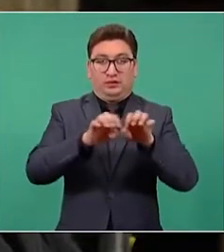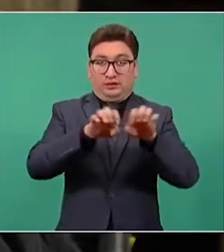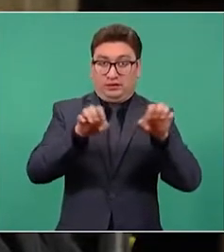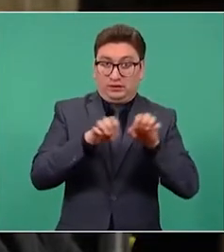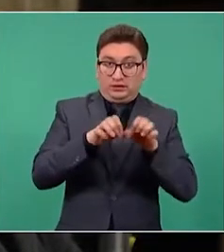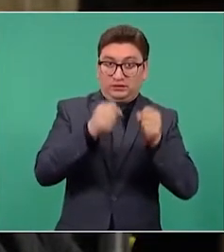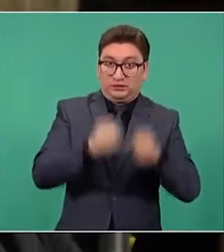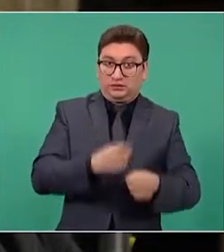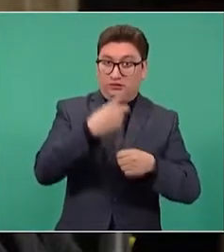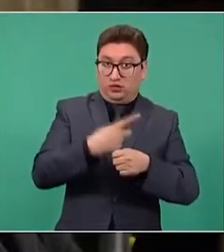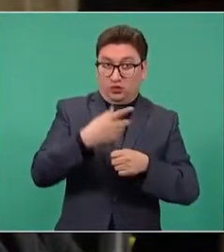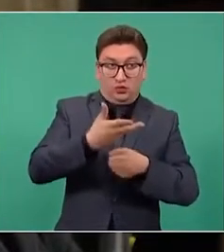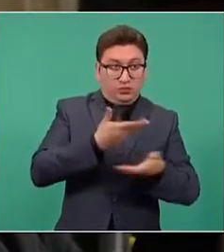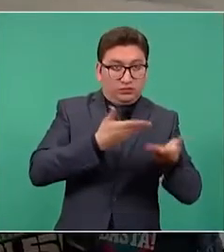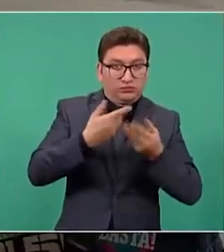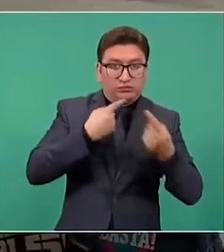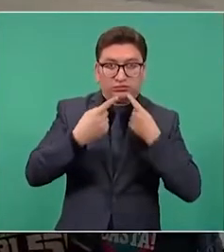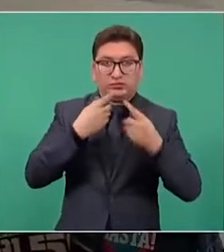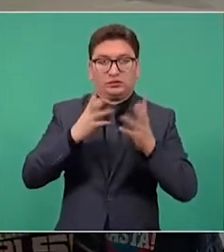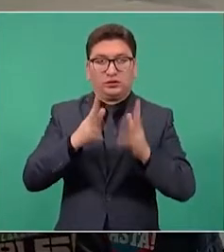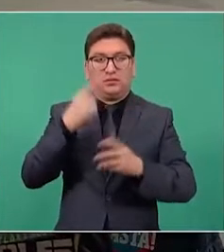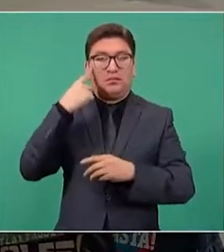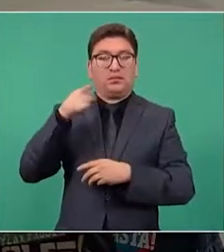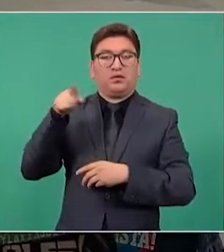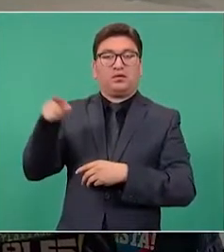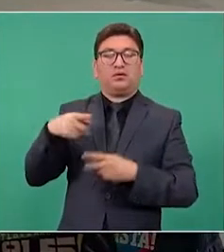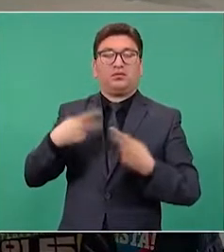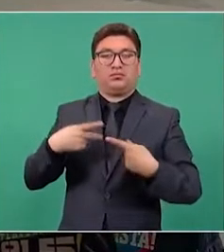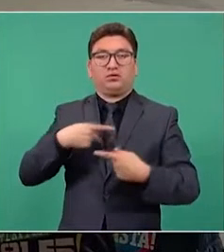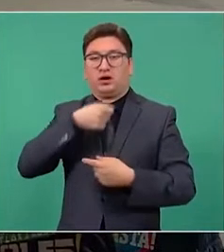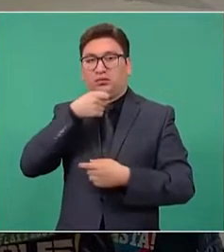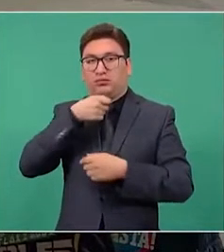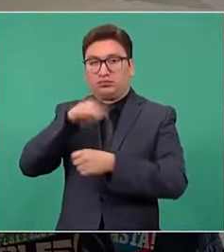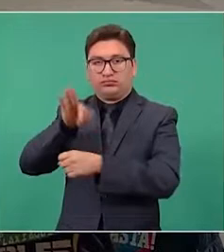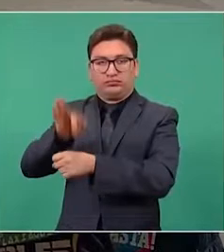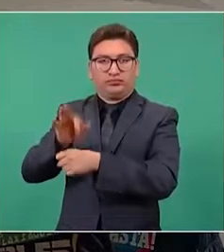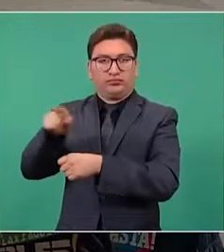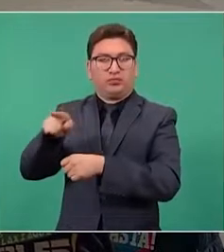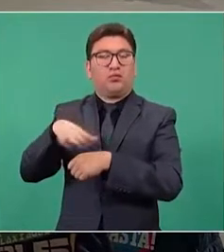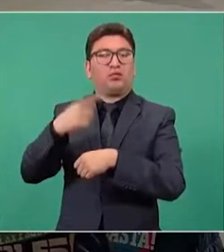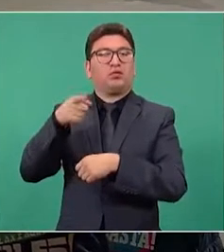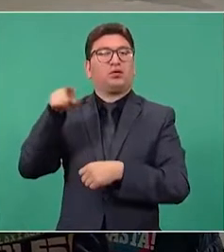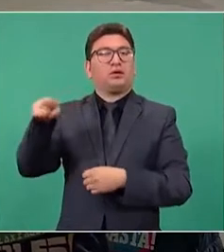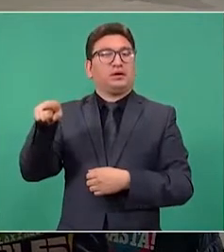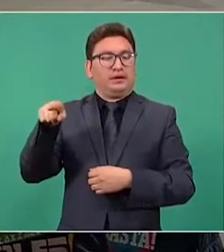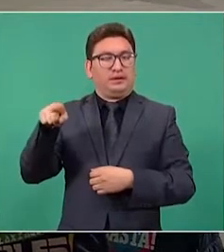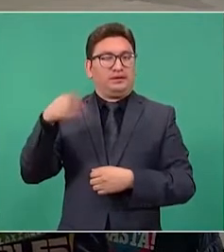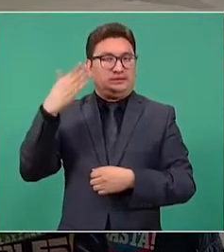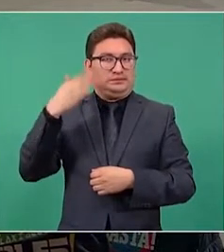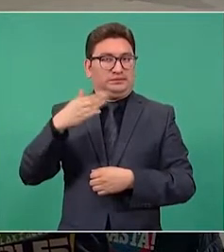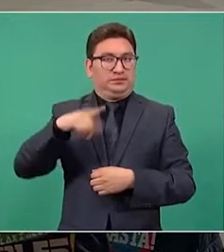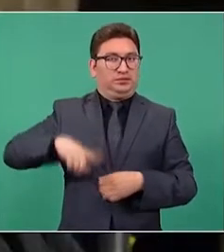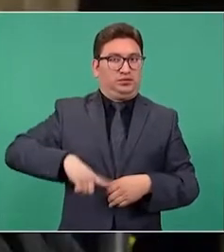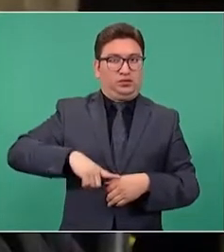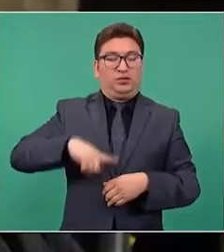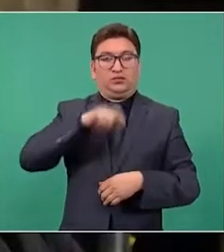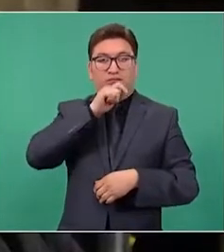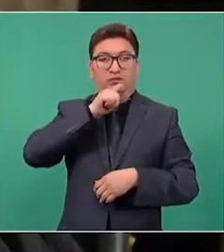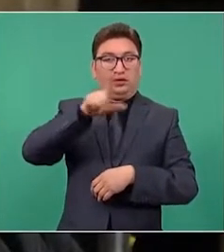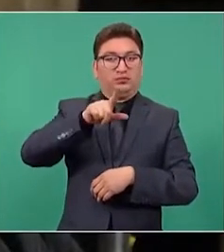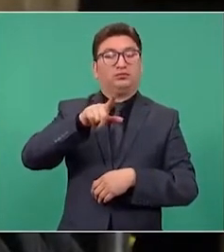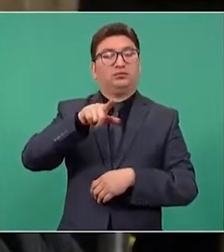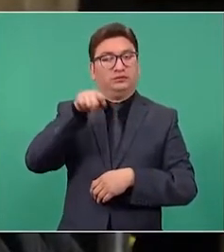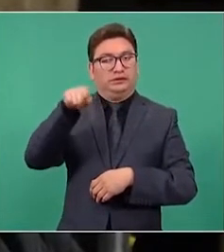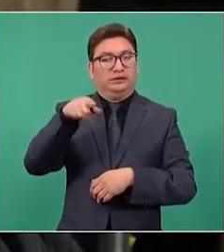algo más al respecto para proteger a este periodista en lo particular, ya que el gobierno de Jalisco se está,